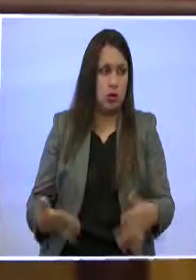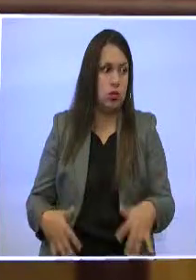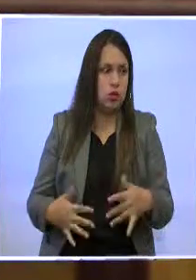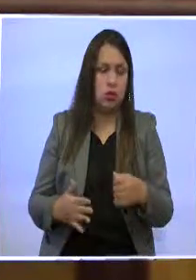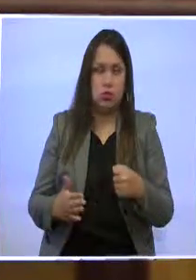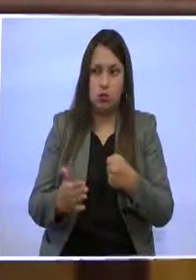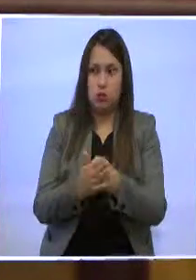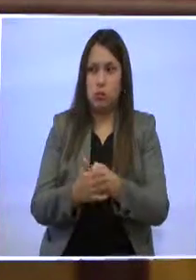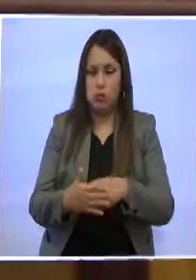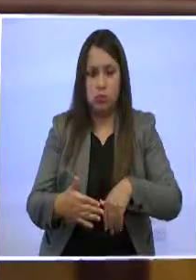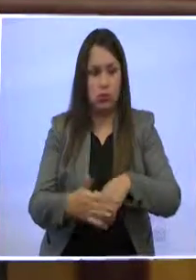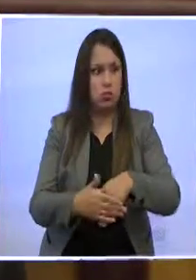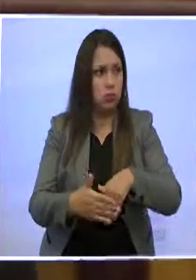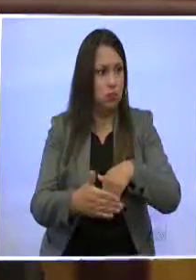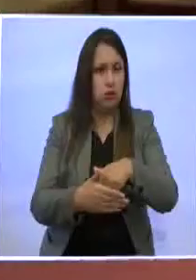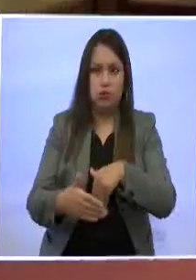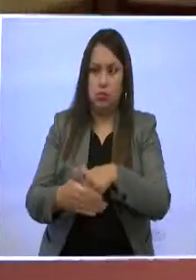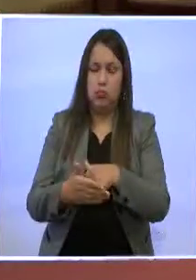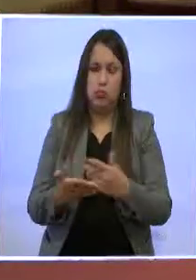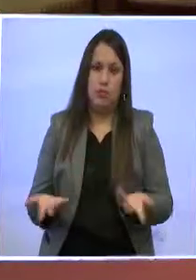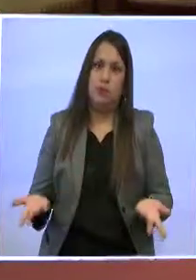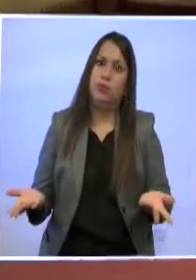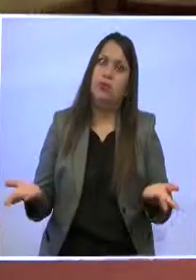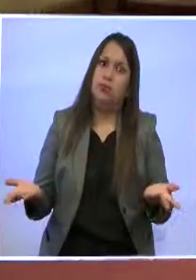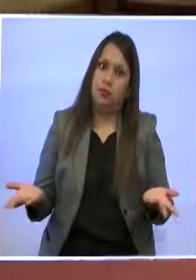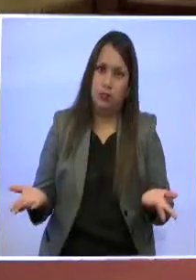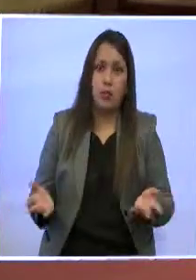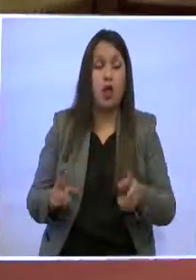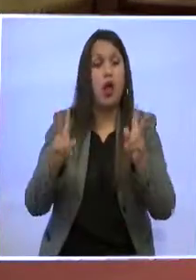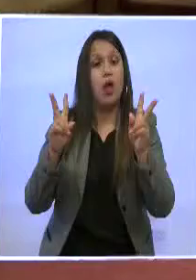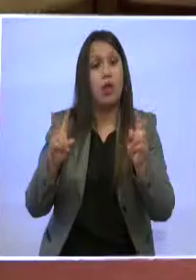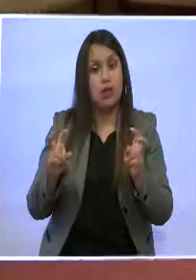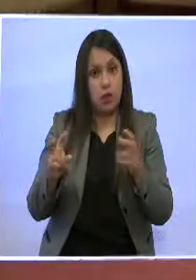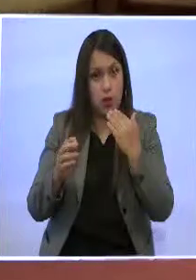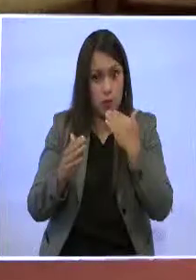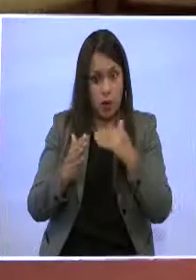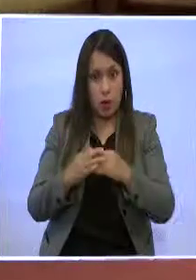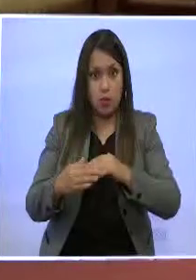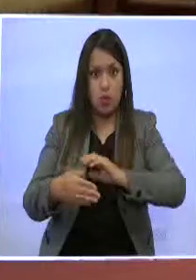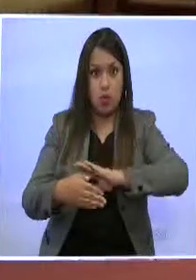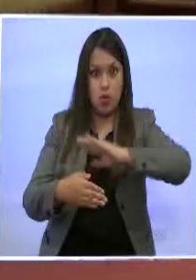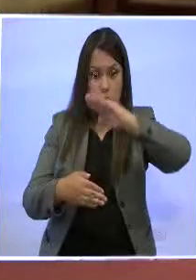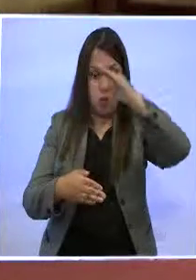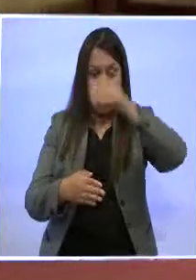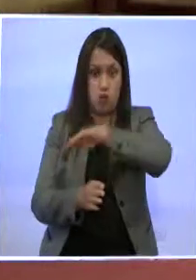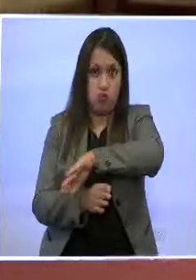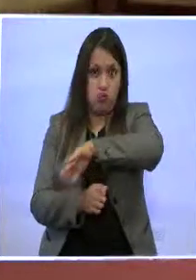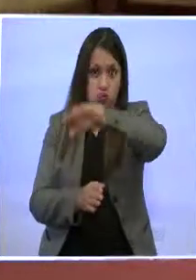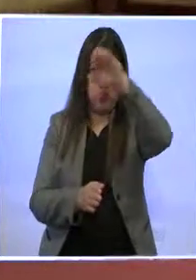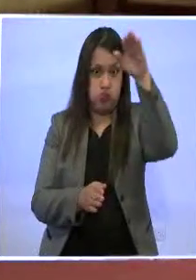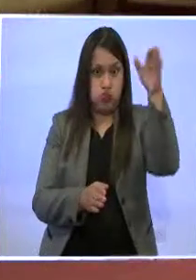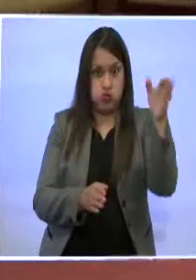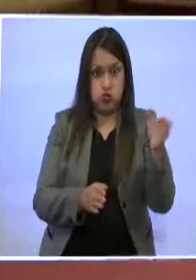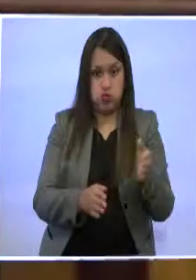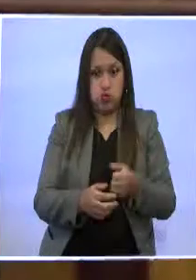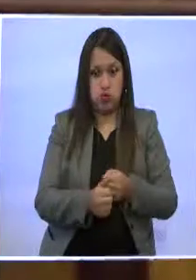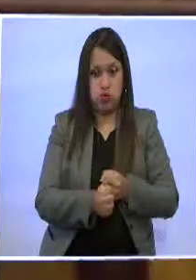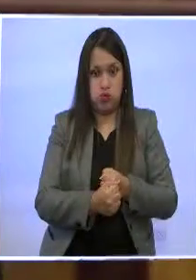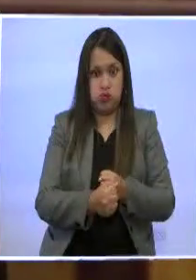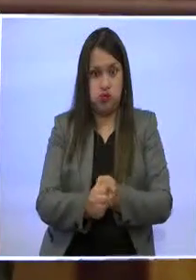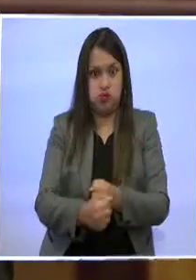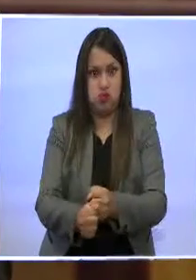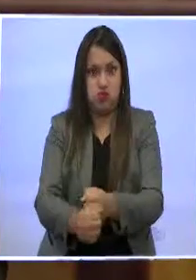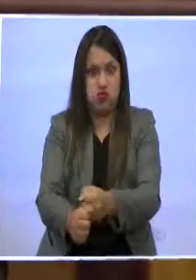enfrentar. El tema del metro, es tema en que nos hemos concentrado, recuerde usted, ¿no es cierto? El